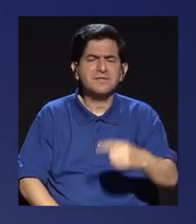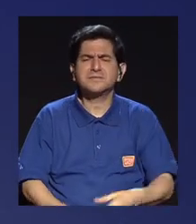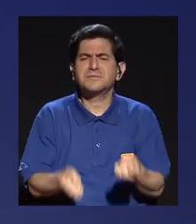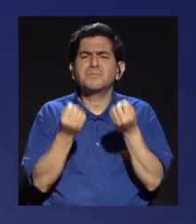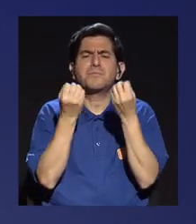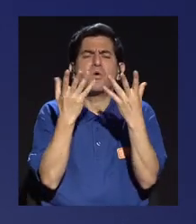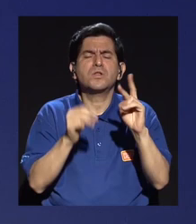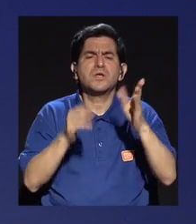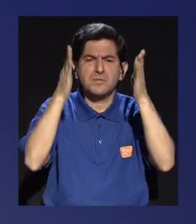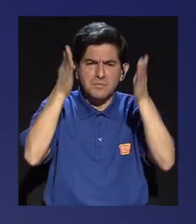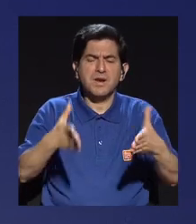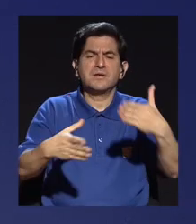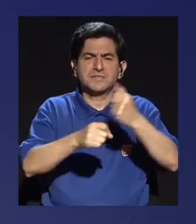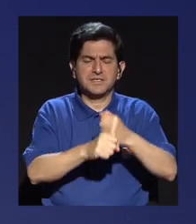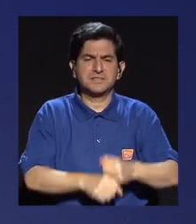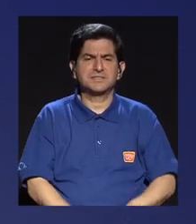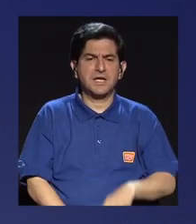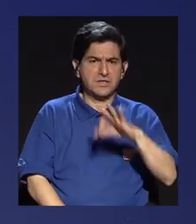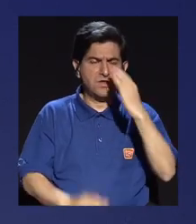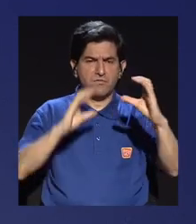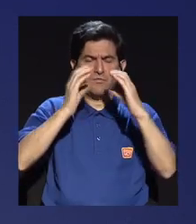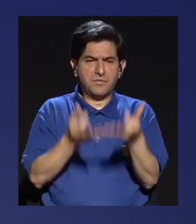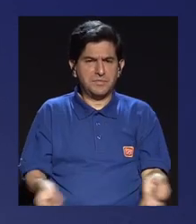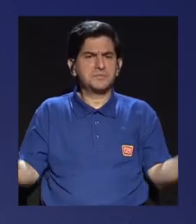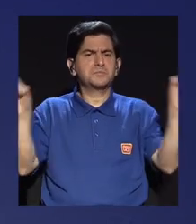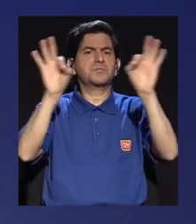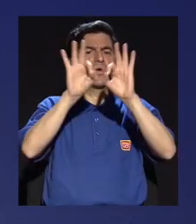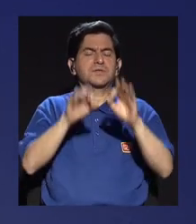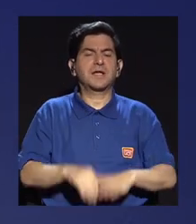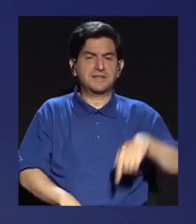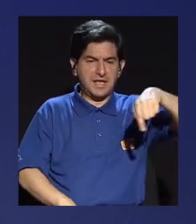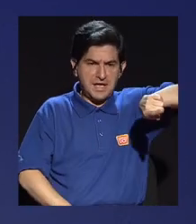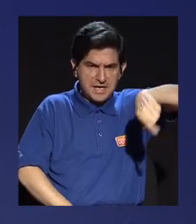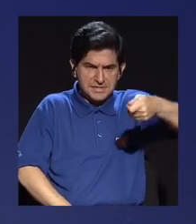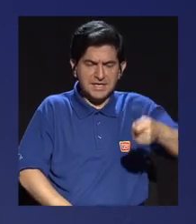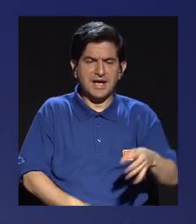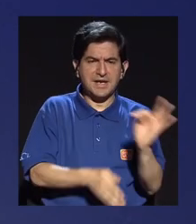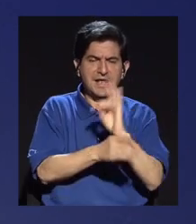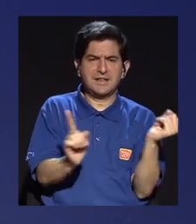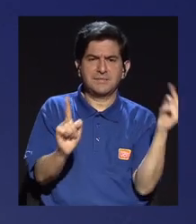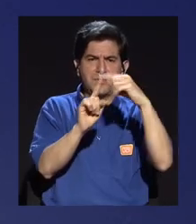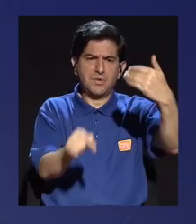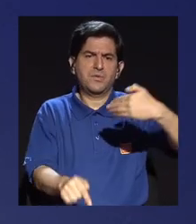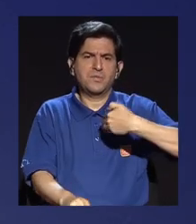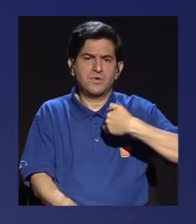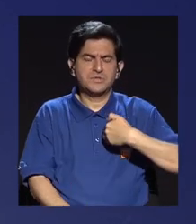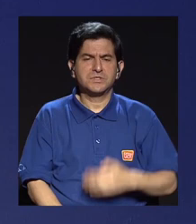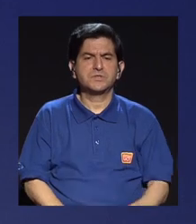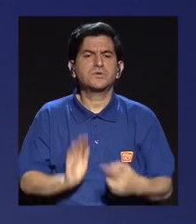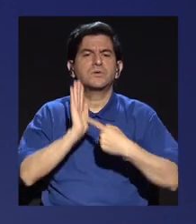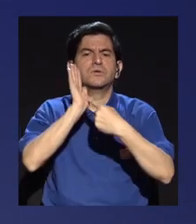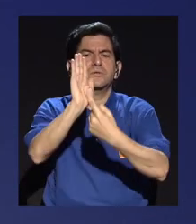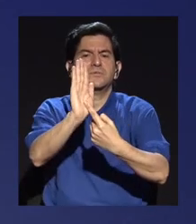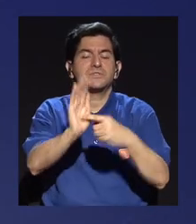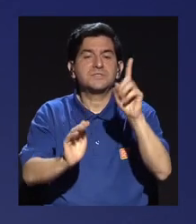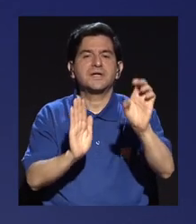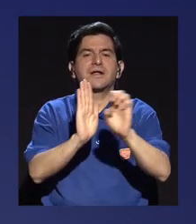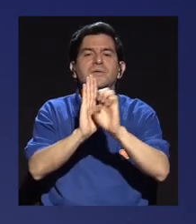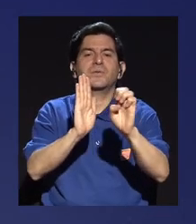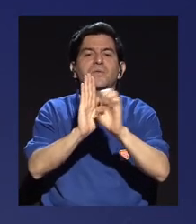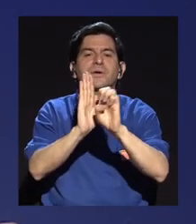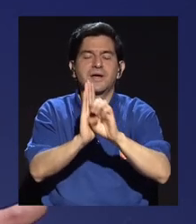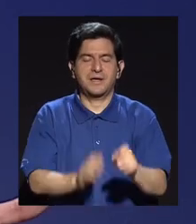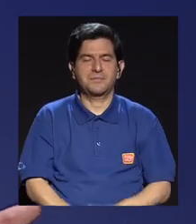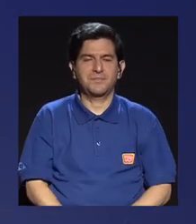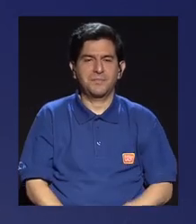colegas que lo hacen y de medios grandes aquí en este canal que hacemos Televisión con Sentido les traemos a ustedes un ejemplo nuestro